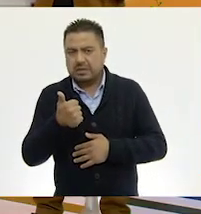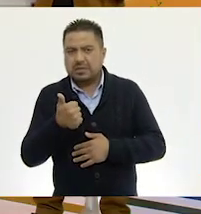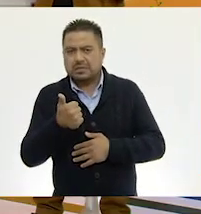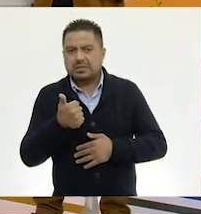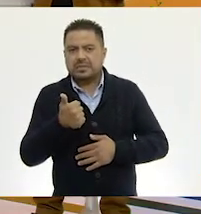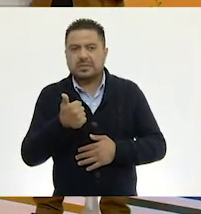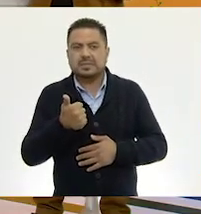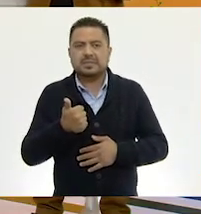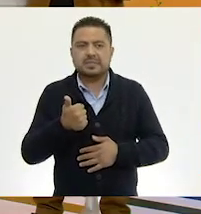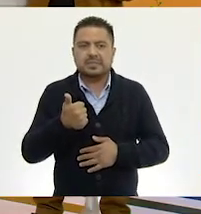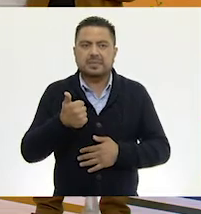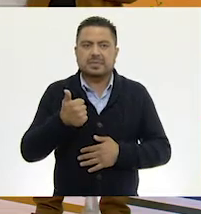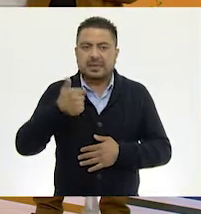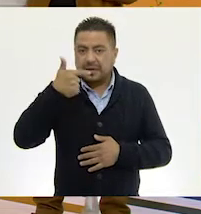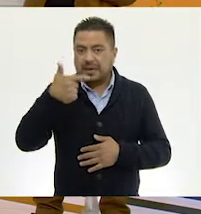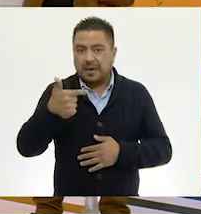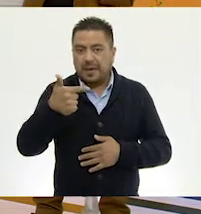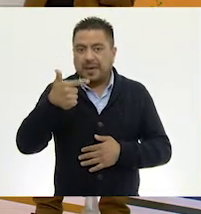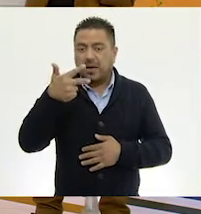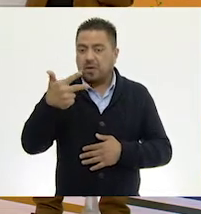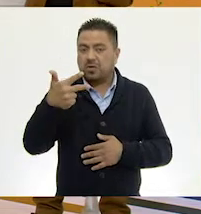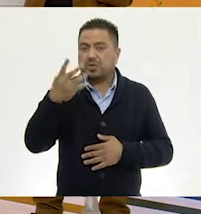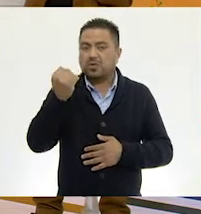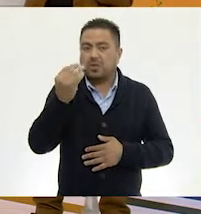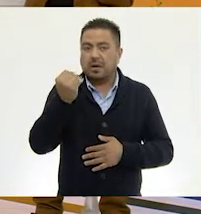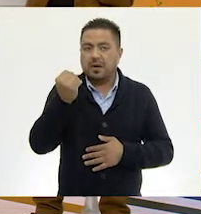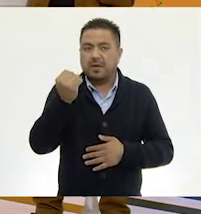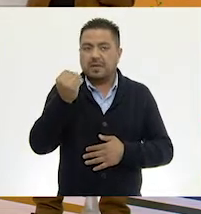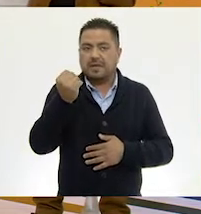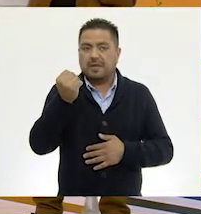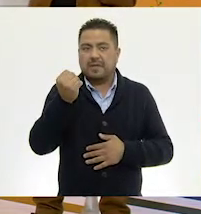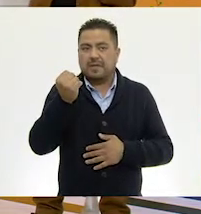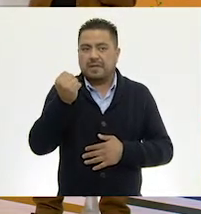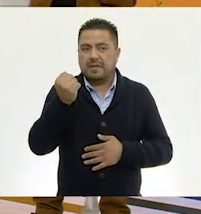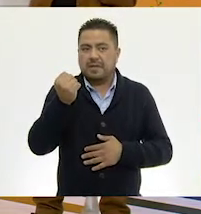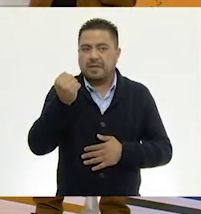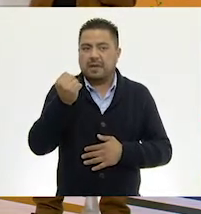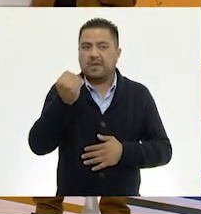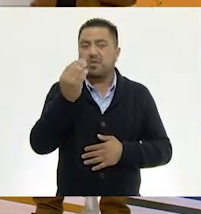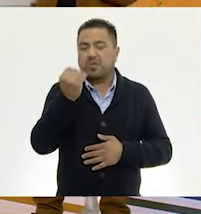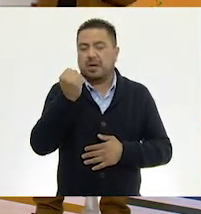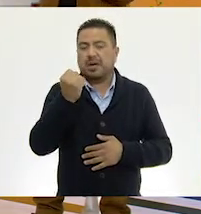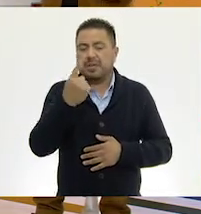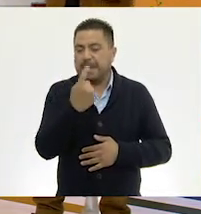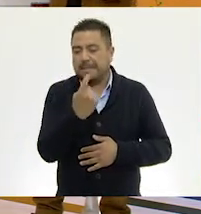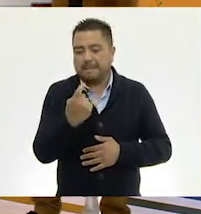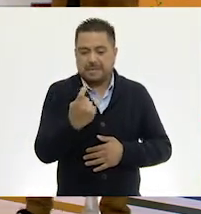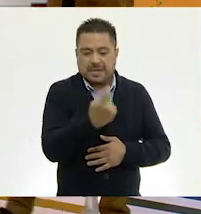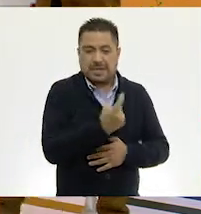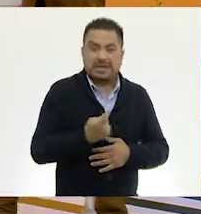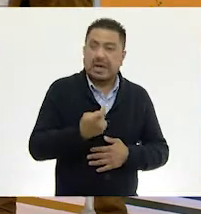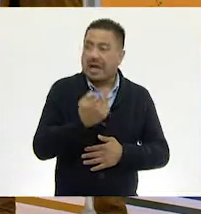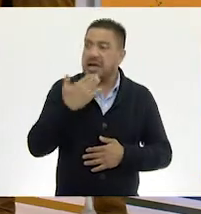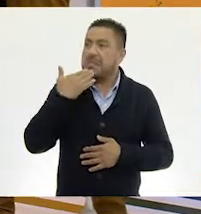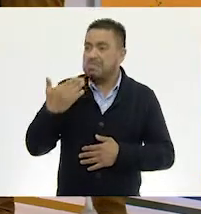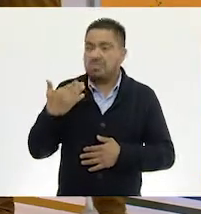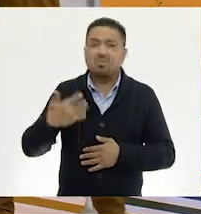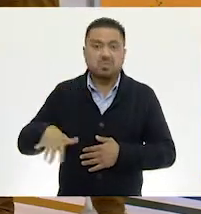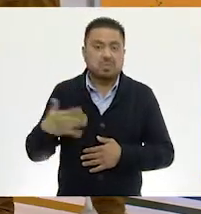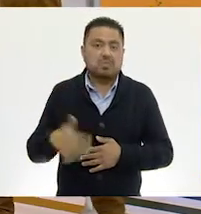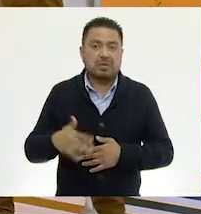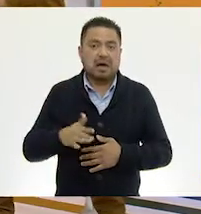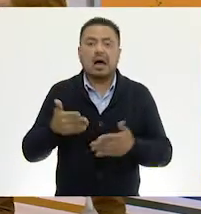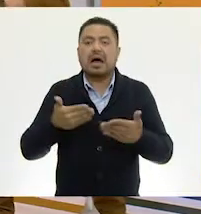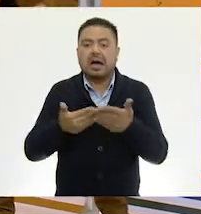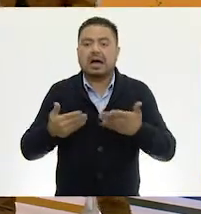seis, siete, ocho, nueve unidades. Muy bien. De un peso. está.